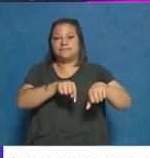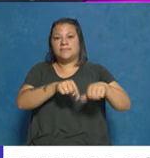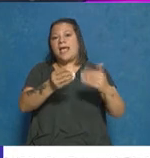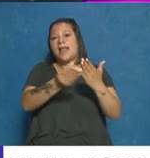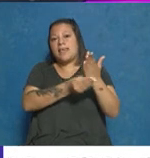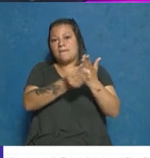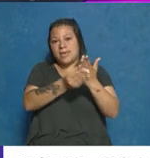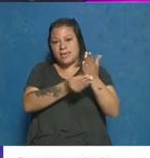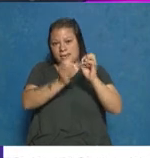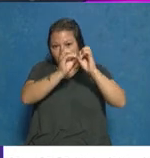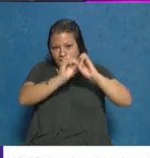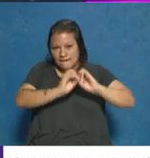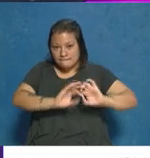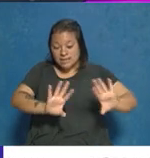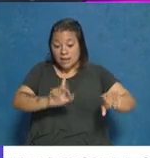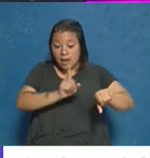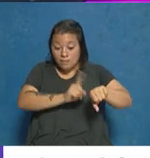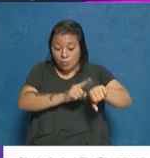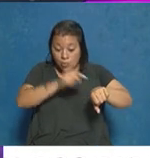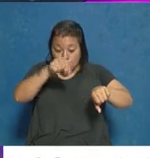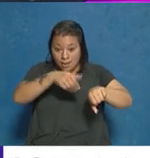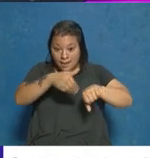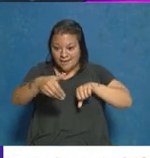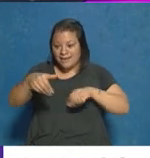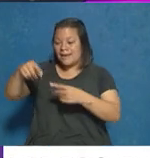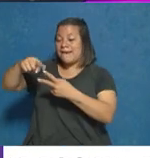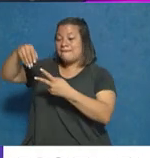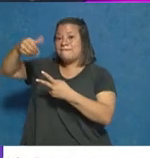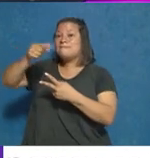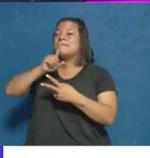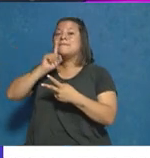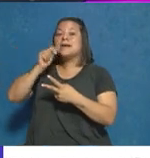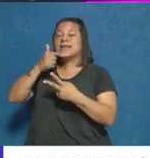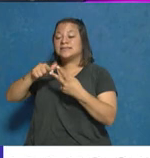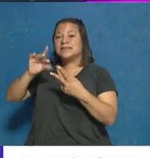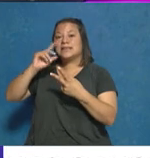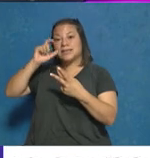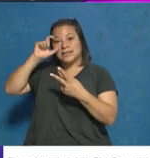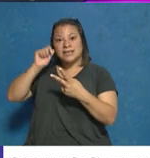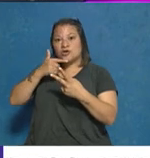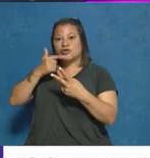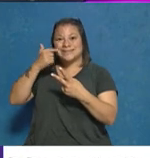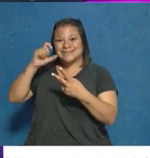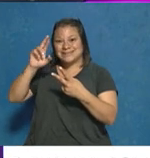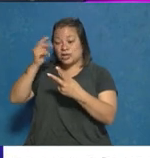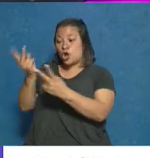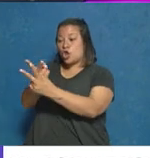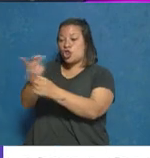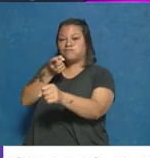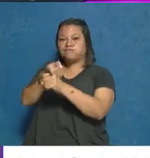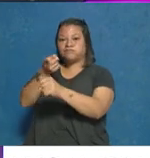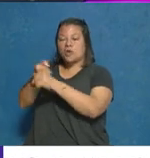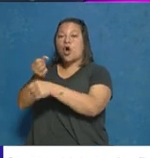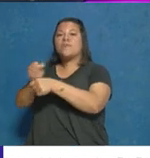expediente, donde por ahora lo tiene tanto a Matías como a Diego Sikre y acusados de homicidio